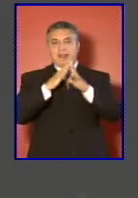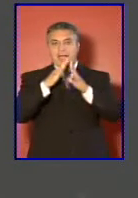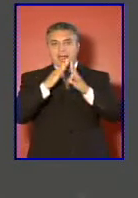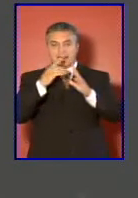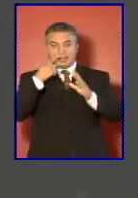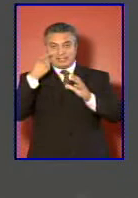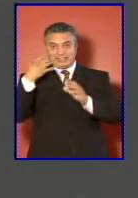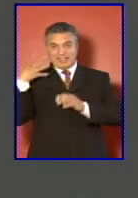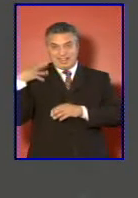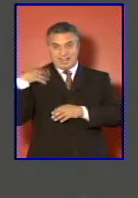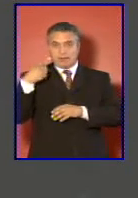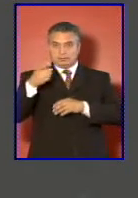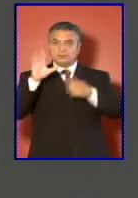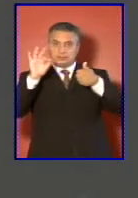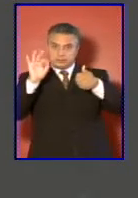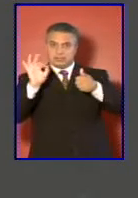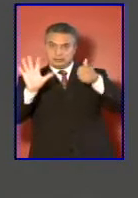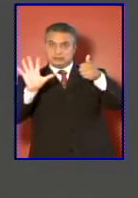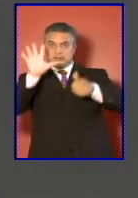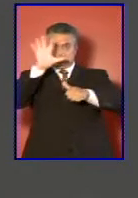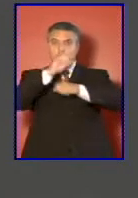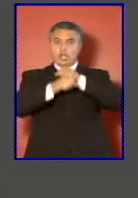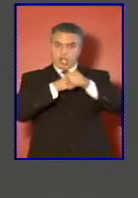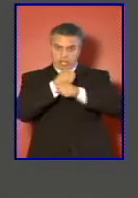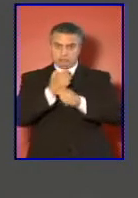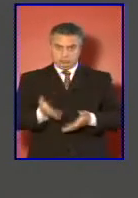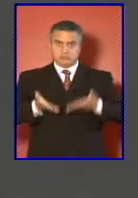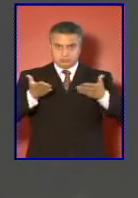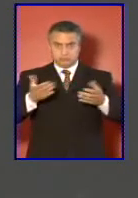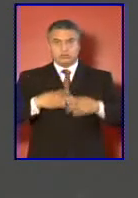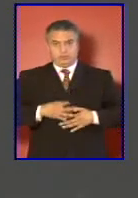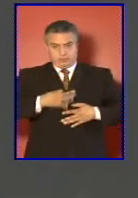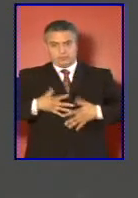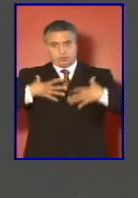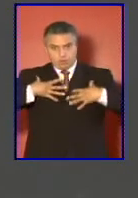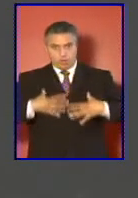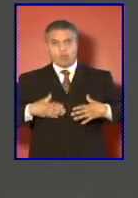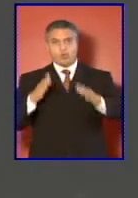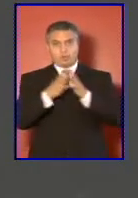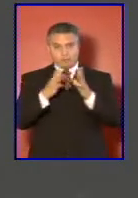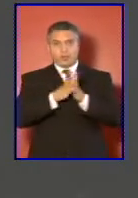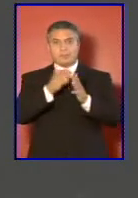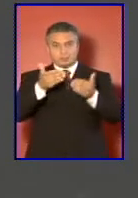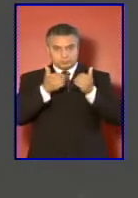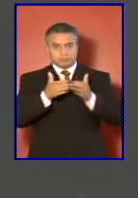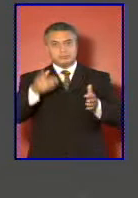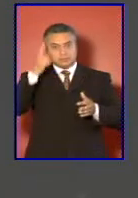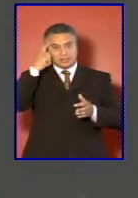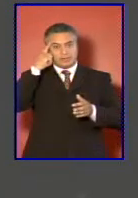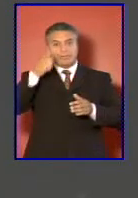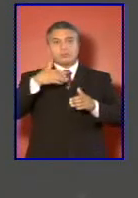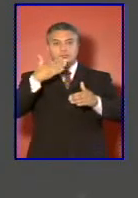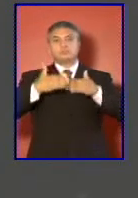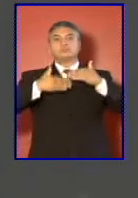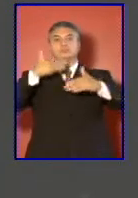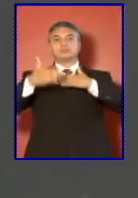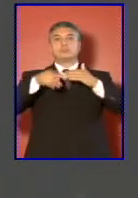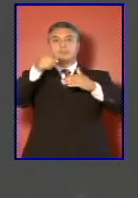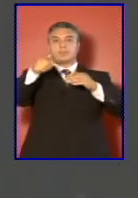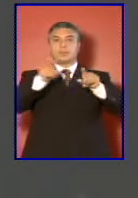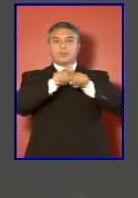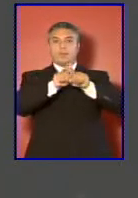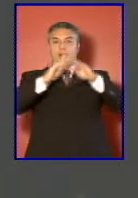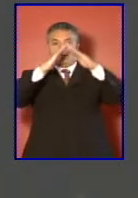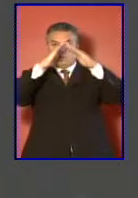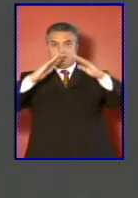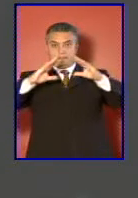años sirviendo a su país, vistiendo uniformes, saliendo en la medida que son sobrepasados de la pirámide para ser